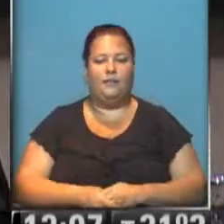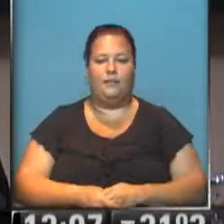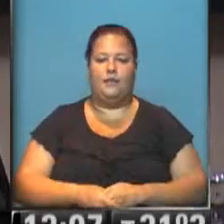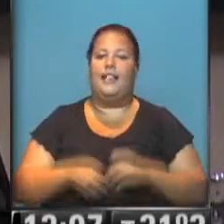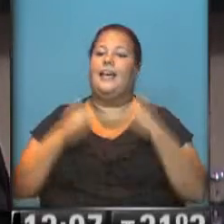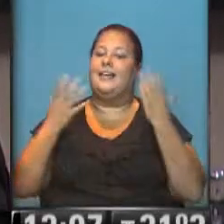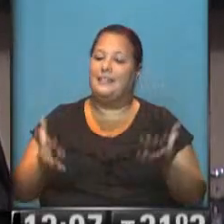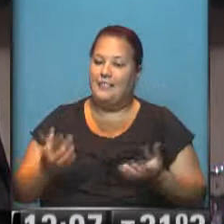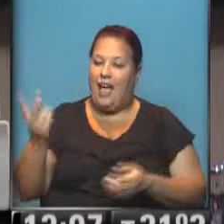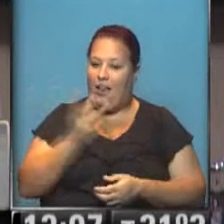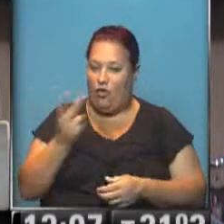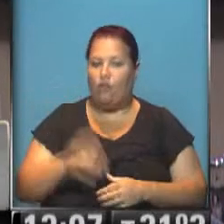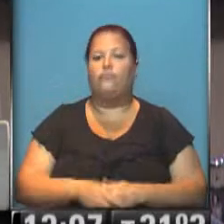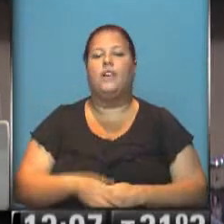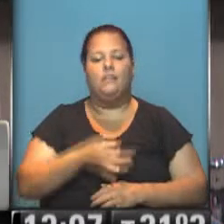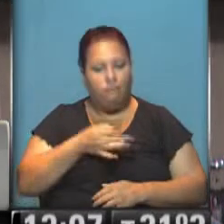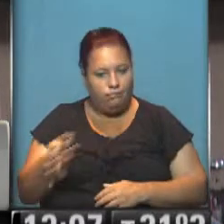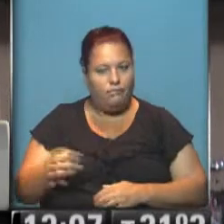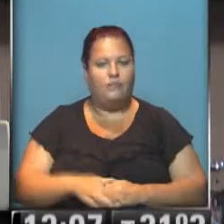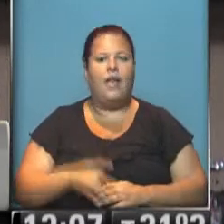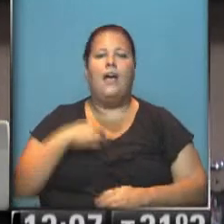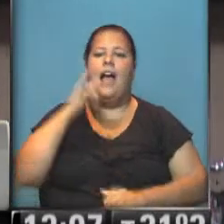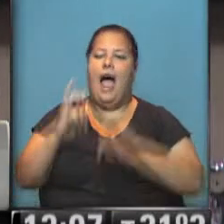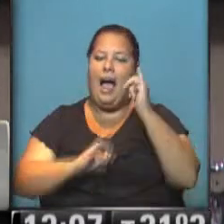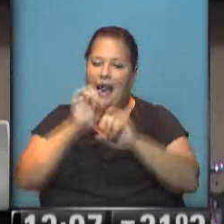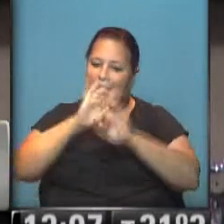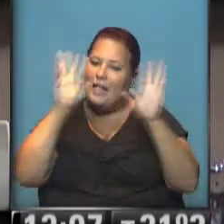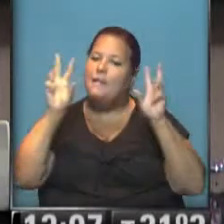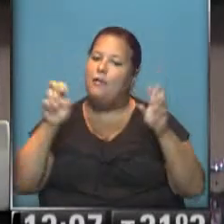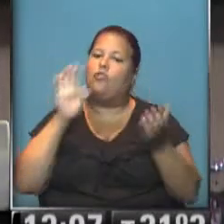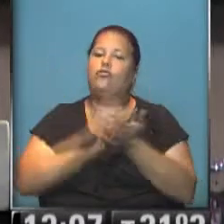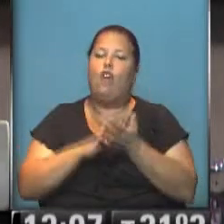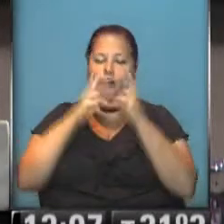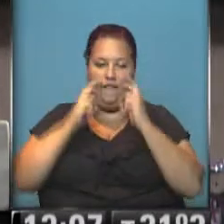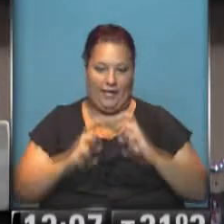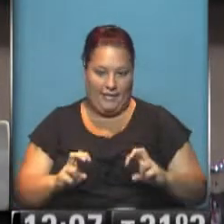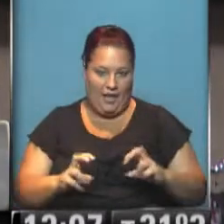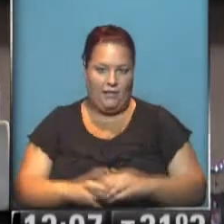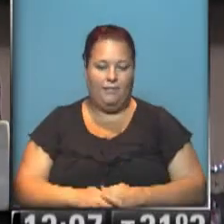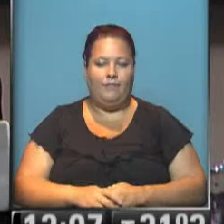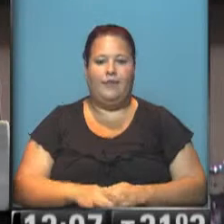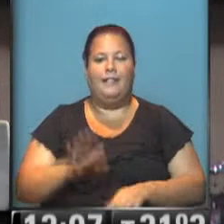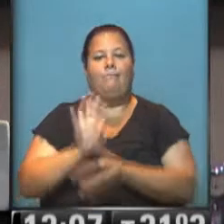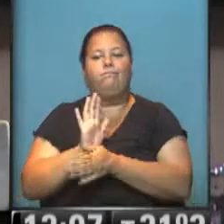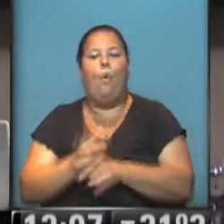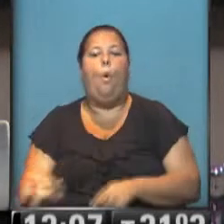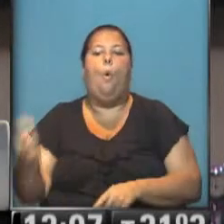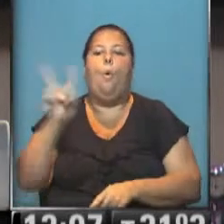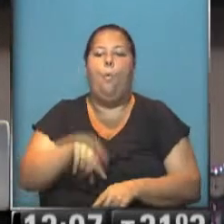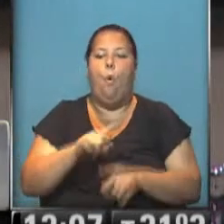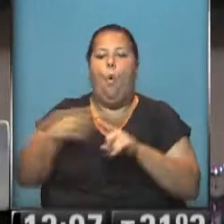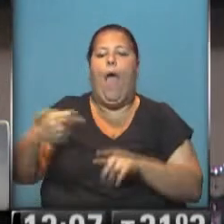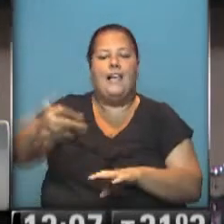¿Qué tal, Agustina, Roberto? Sí, vamos a hacer algunas aclaraciones importantes en la investigación. Casi volviendo a una semana